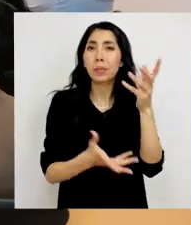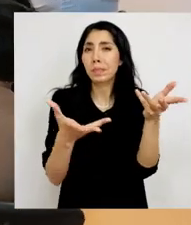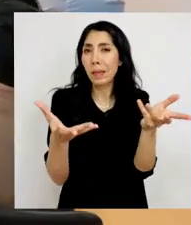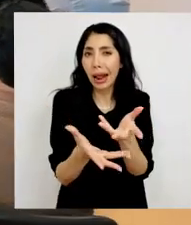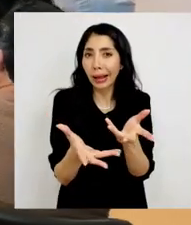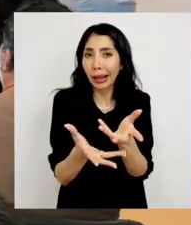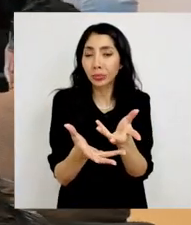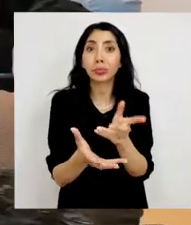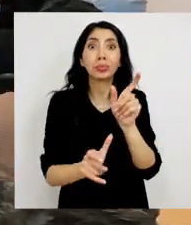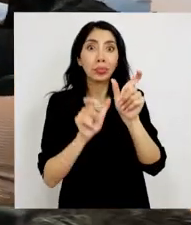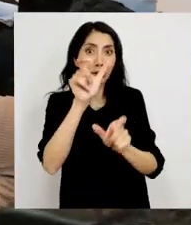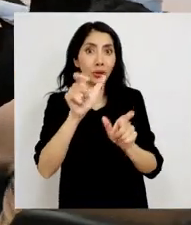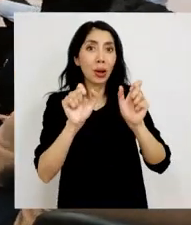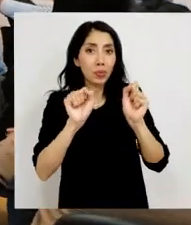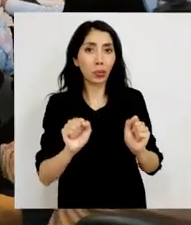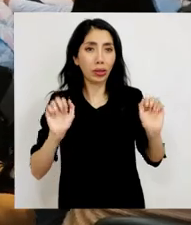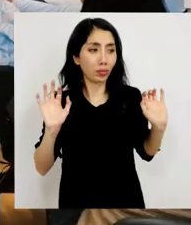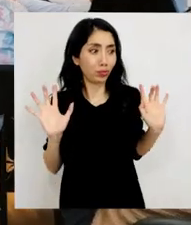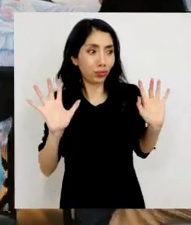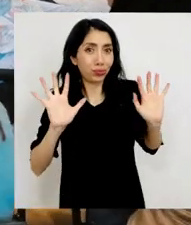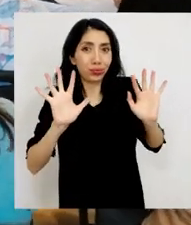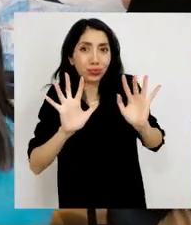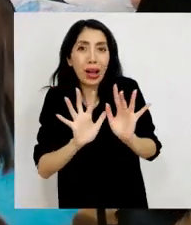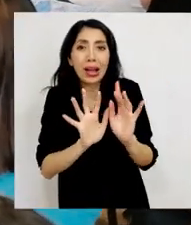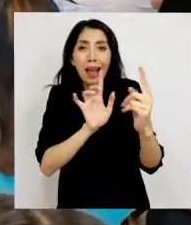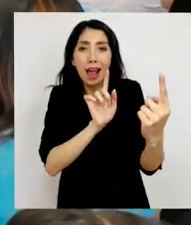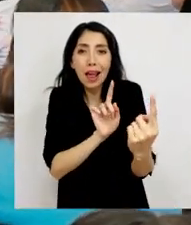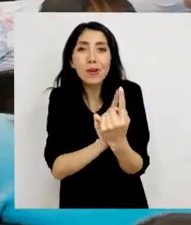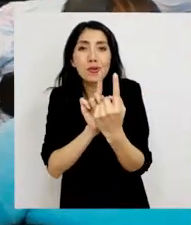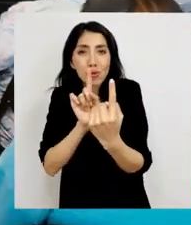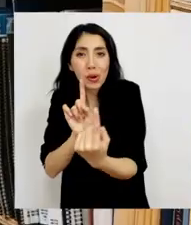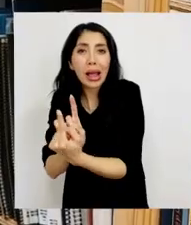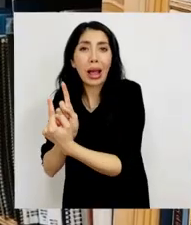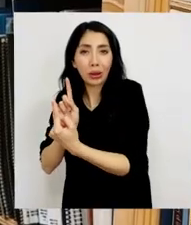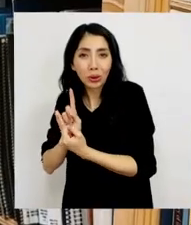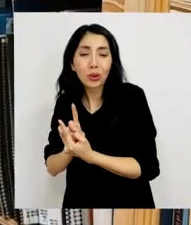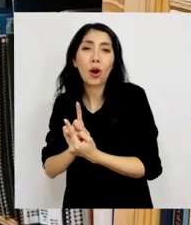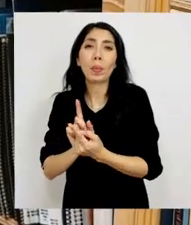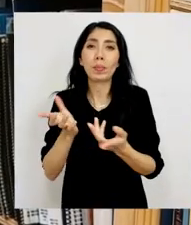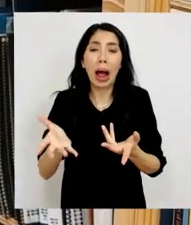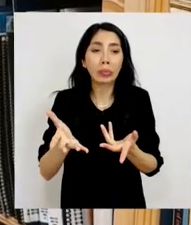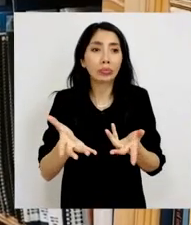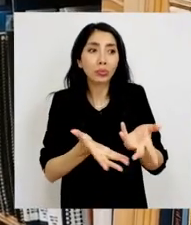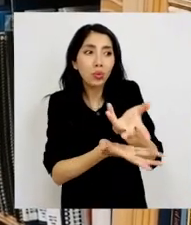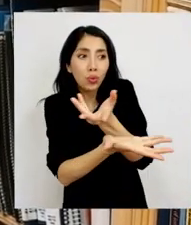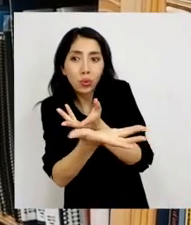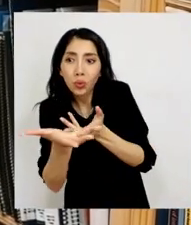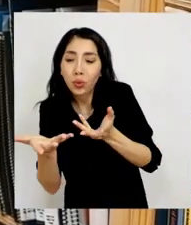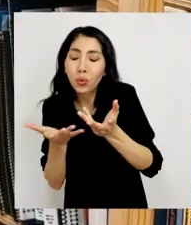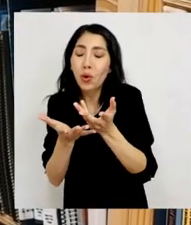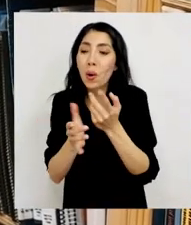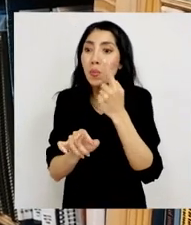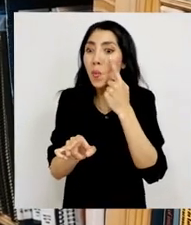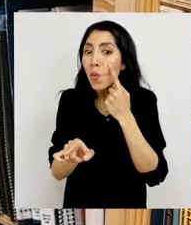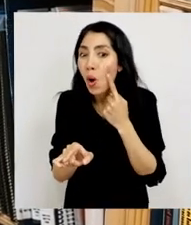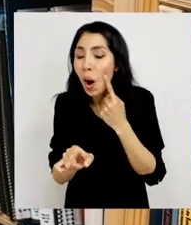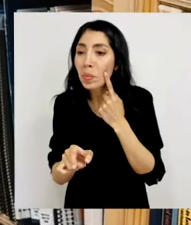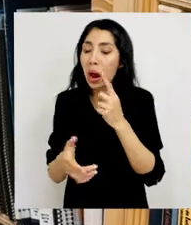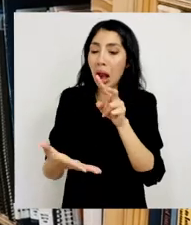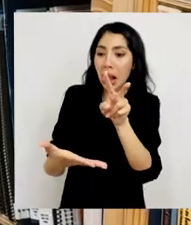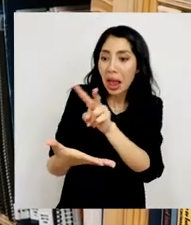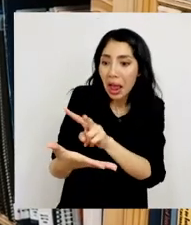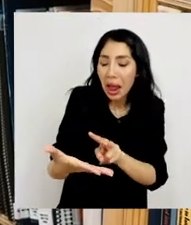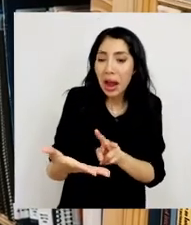encuentro, para seguir con la idea de la interactividad, con interactuar de otras formas, con leer